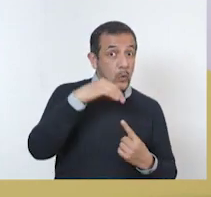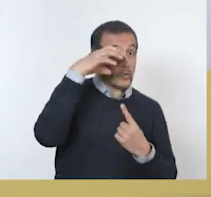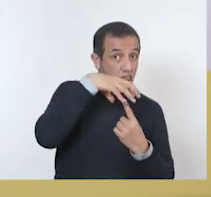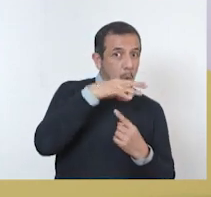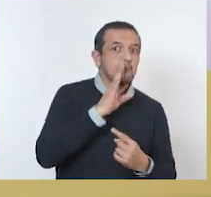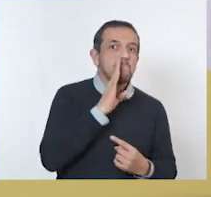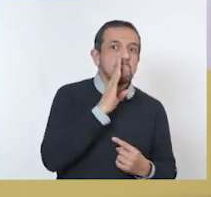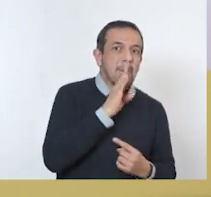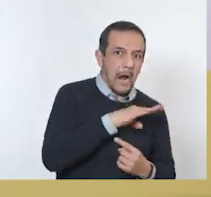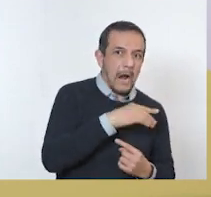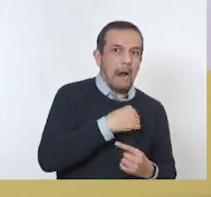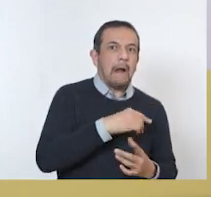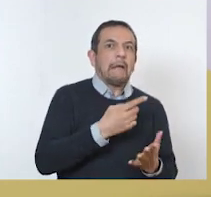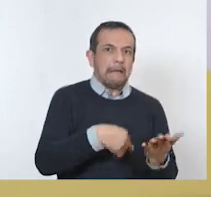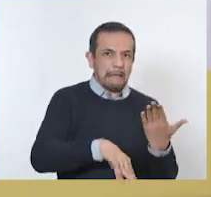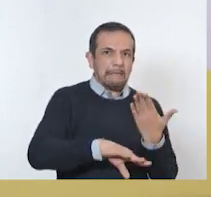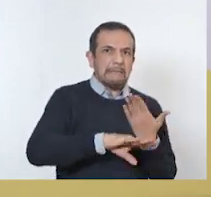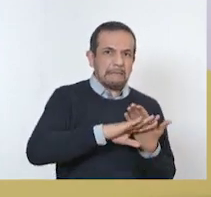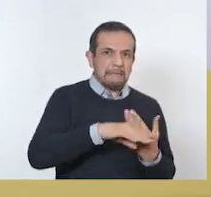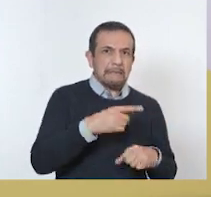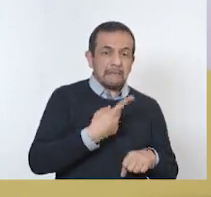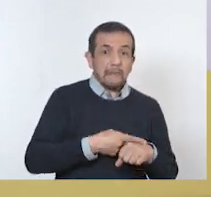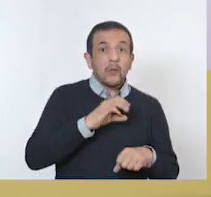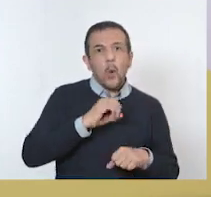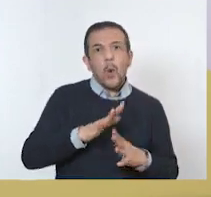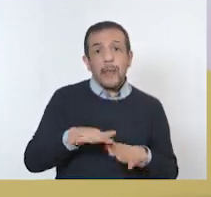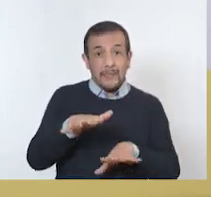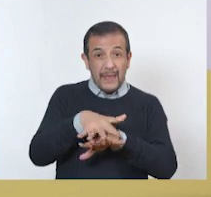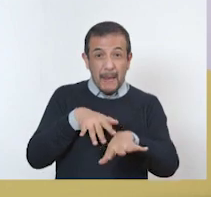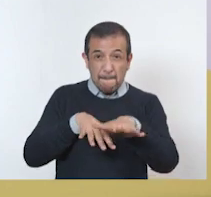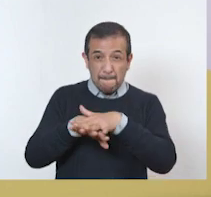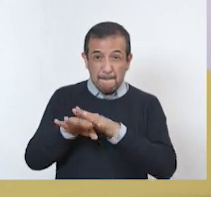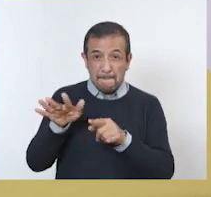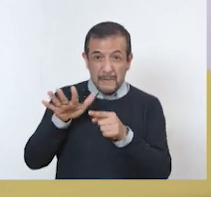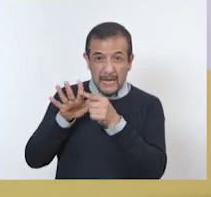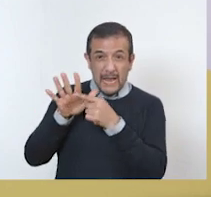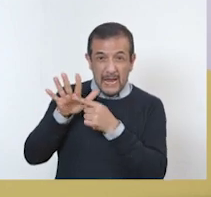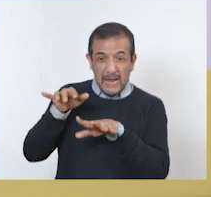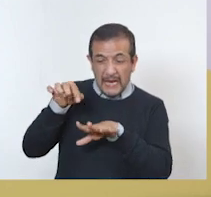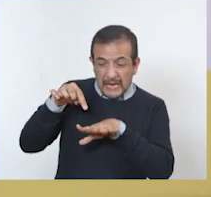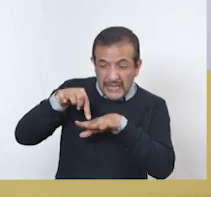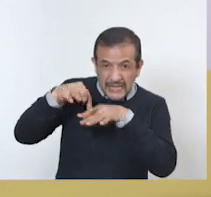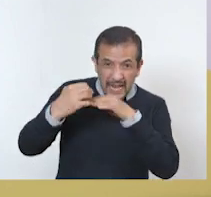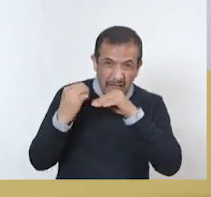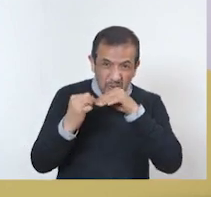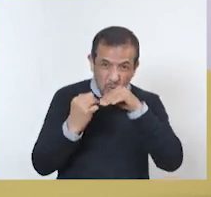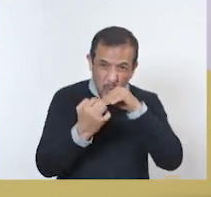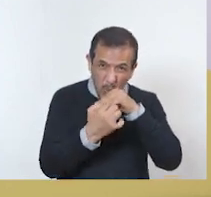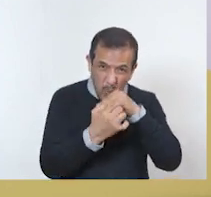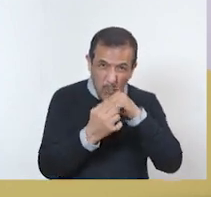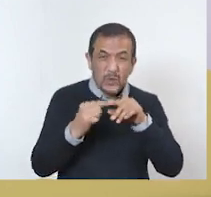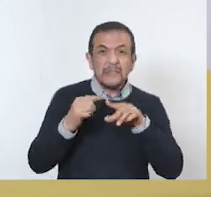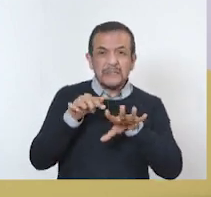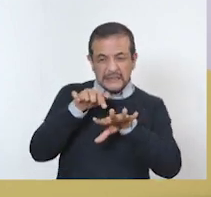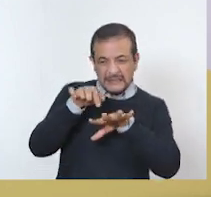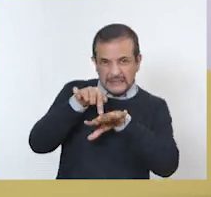que se pueden ocasionar las enfermedades, como el que llaman el pie de atleta o el hongo que se ha entre las uñas o que sale entre los dedos,